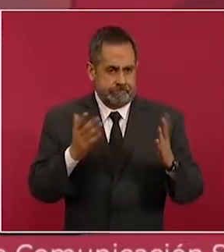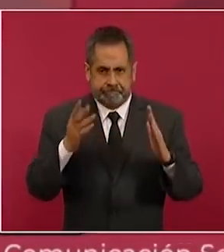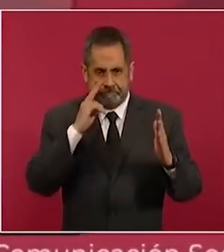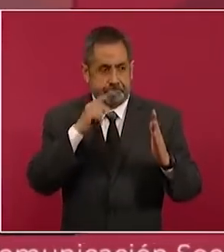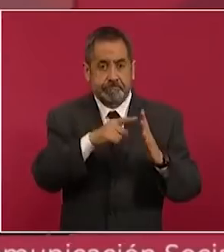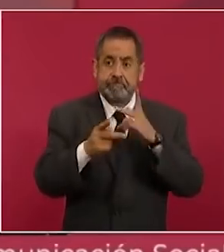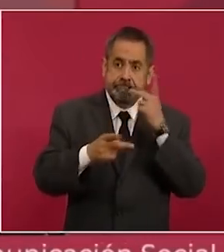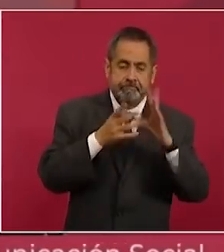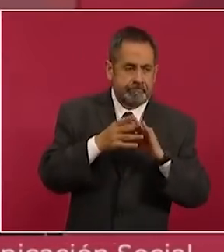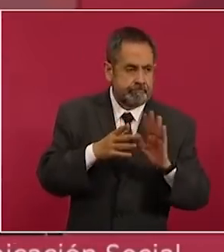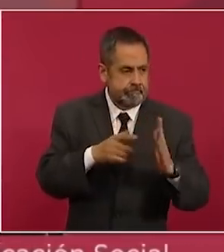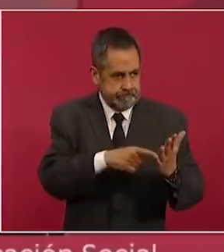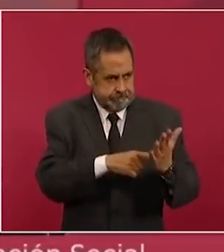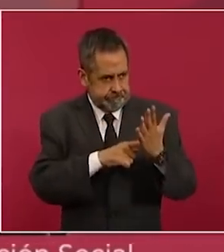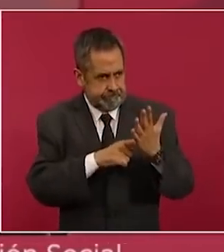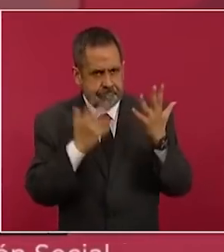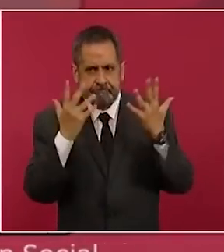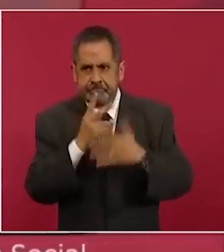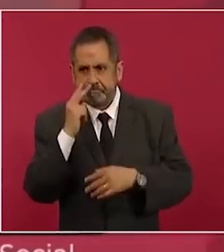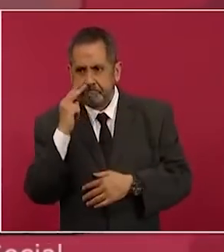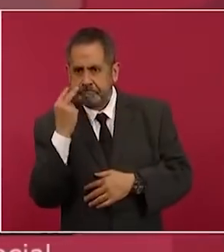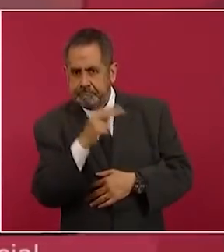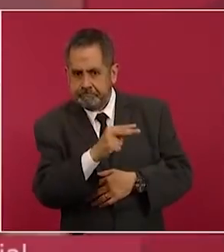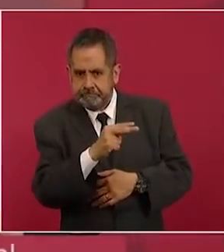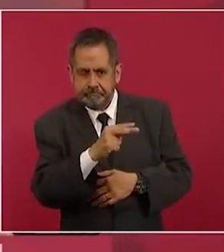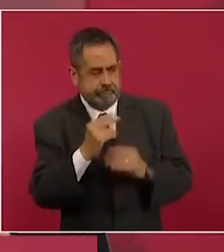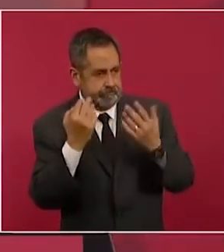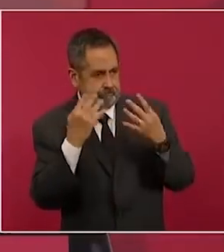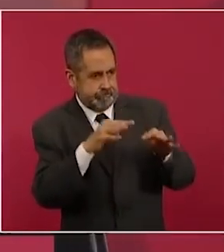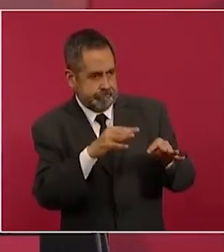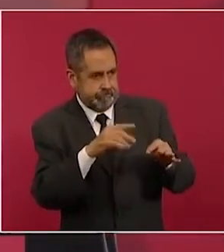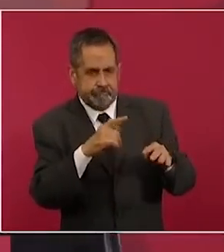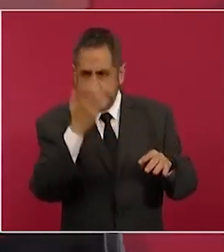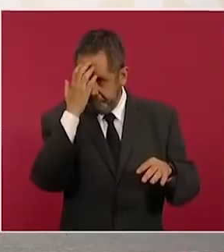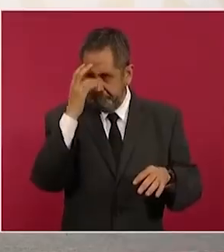para hacer público esto.